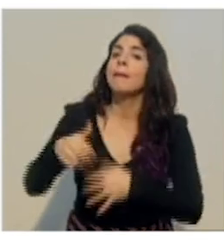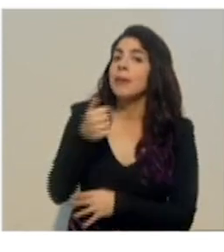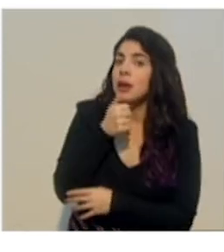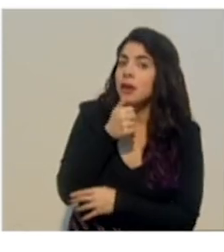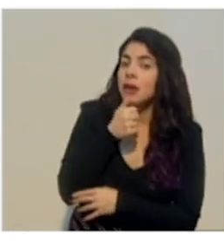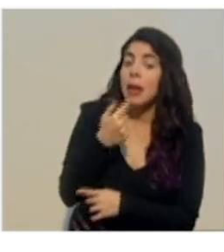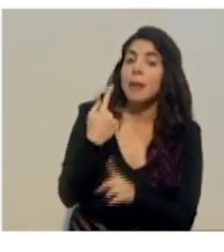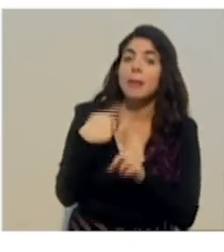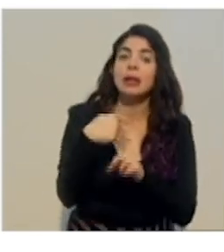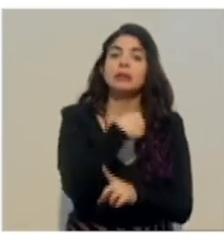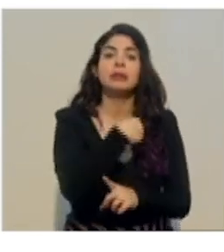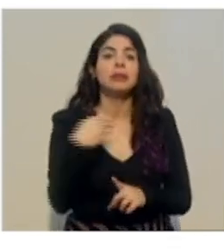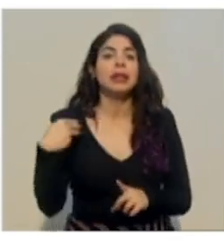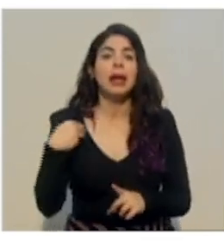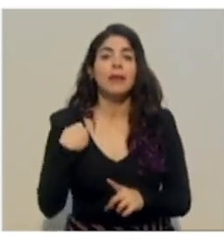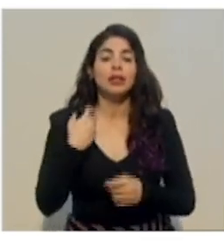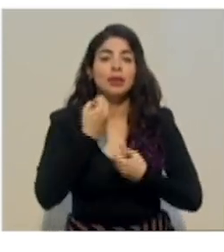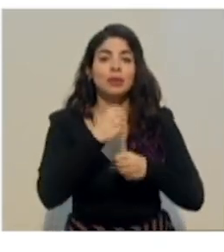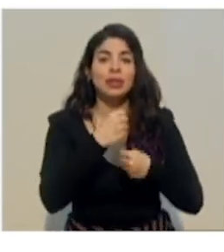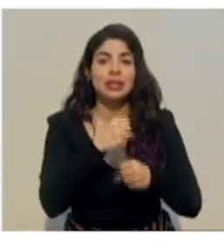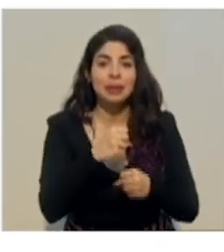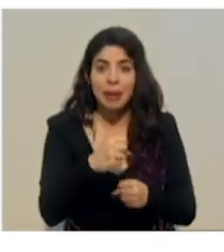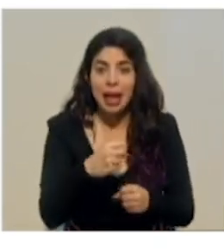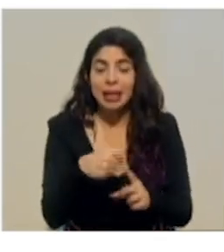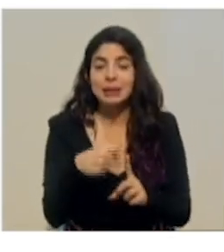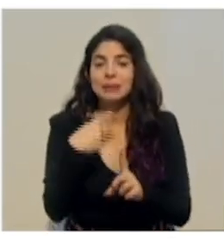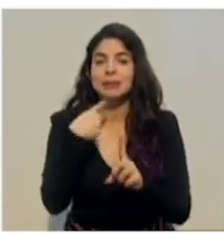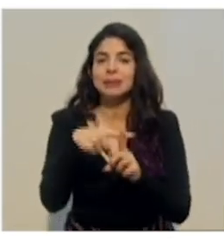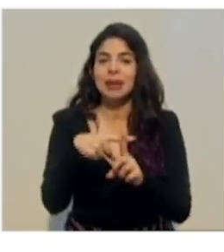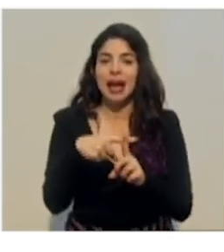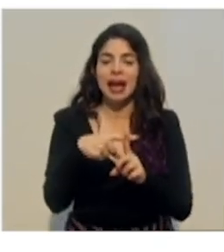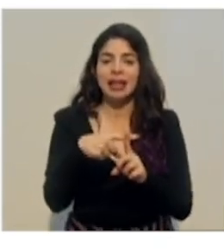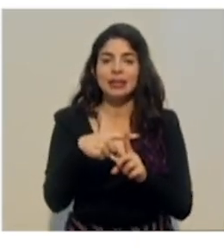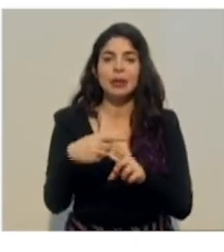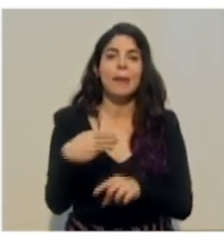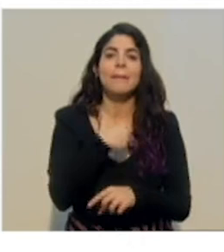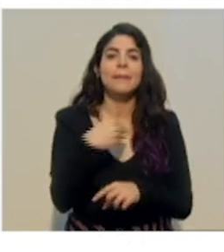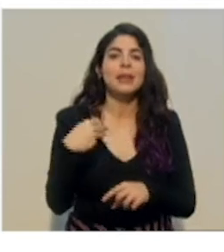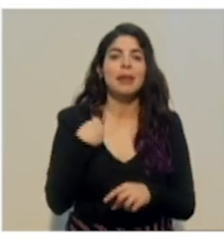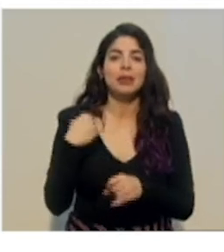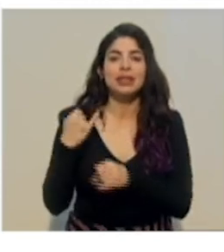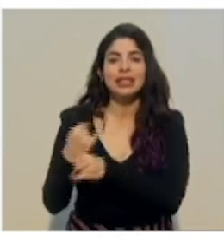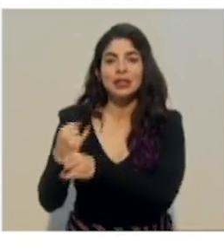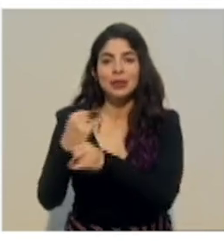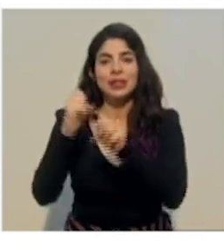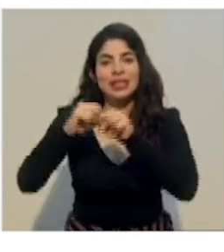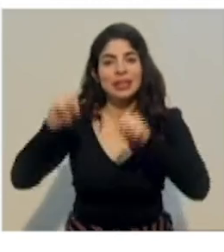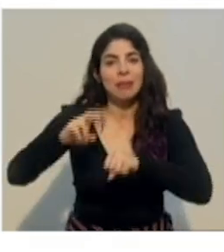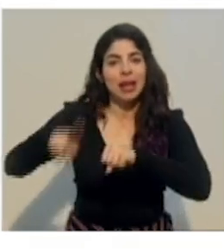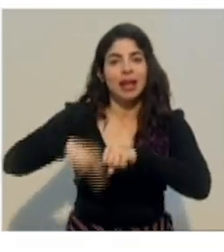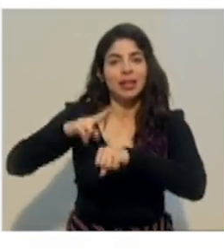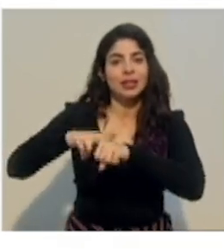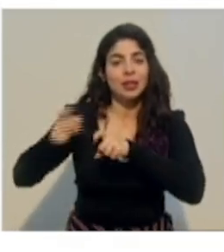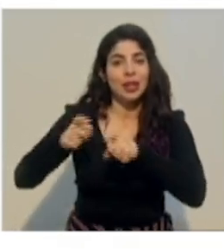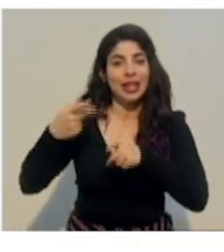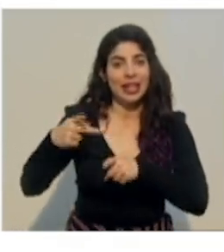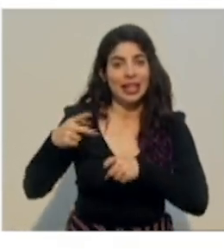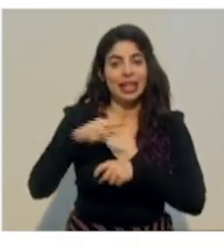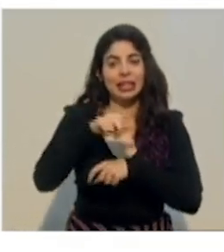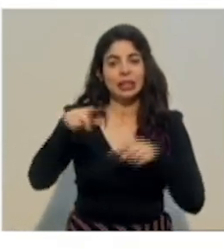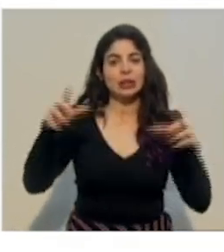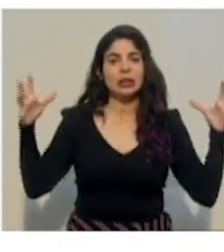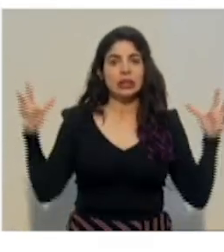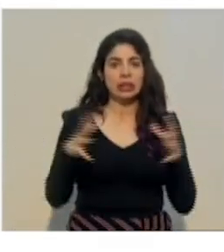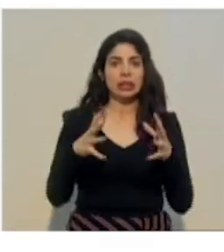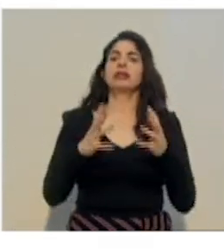municipios y con los miembros de las instituciones del Sistema Nacional de Gestión del Riesgo, que nos permita generar